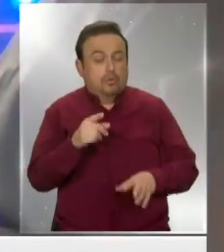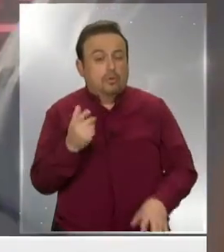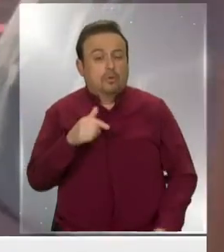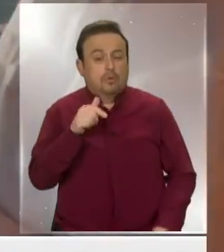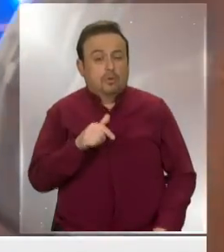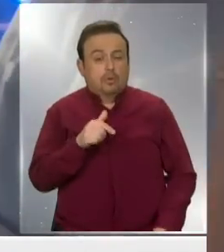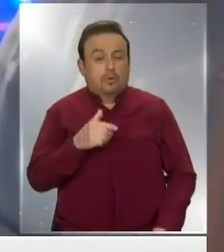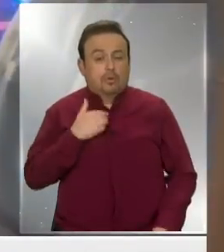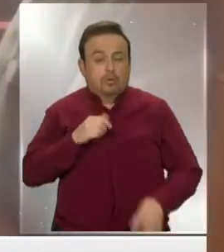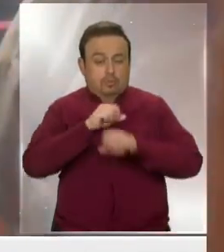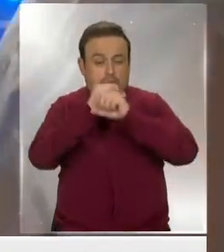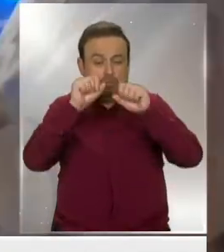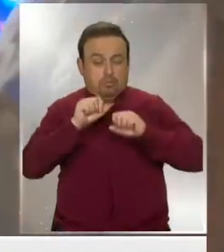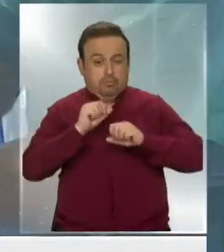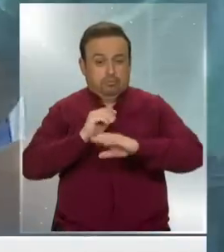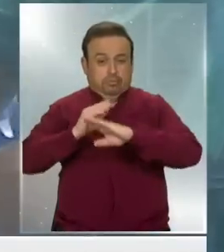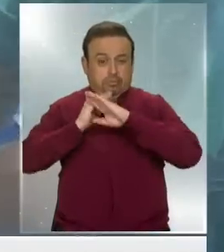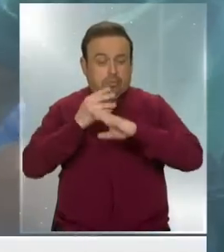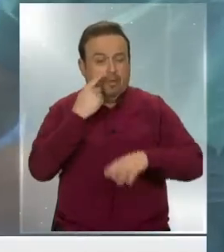funcionamiento de su sistema inmune?